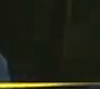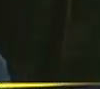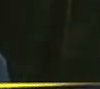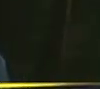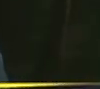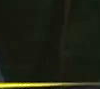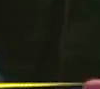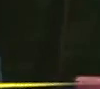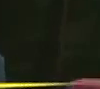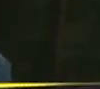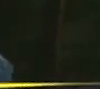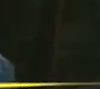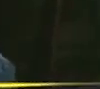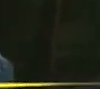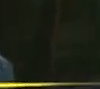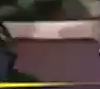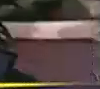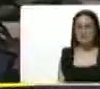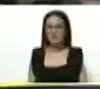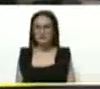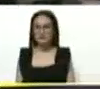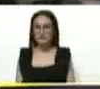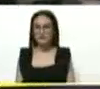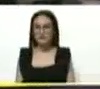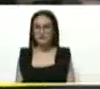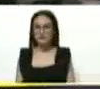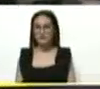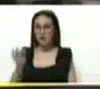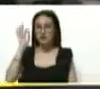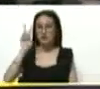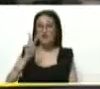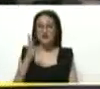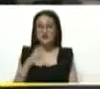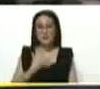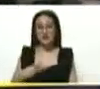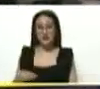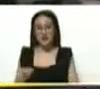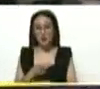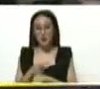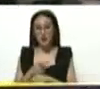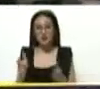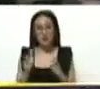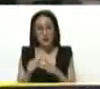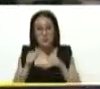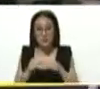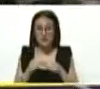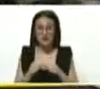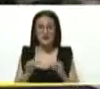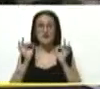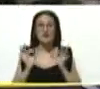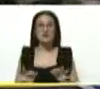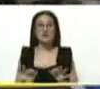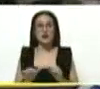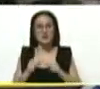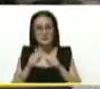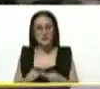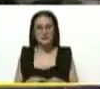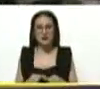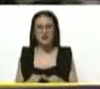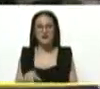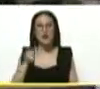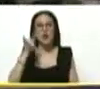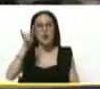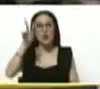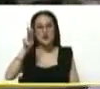Consejo de vicepresidentes de gobierno, que se reúne permanentemente, pero de manera oficial, permanente, los